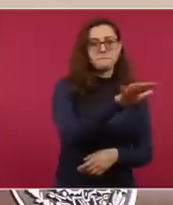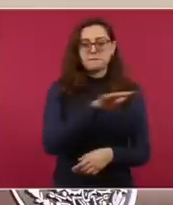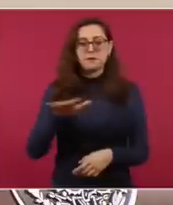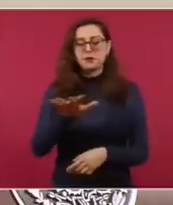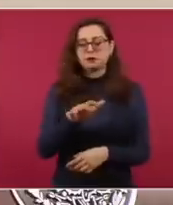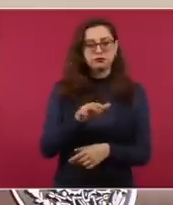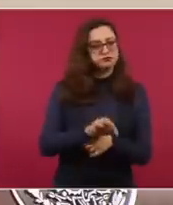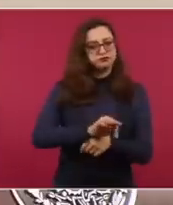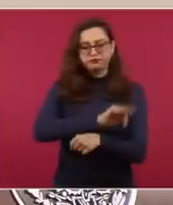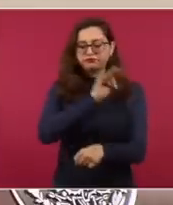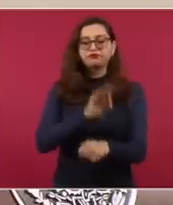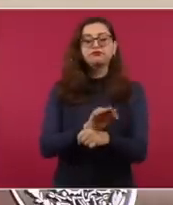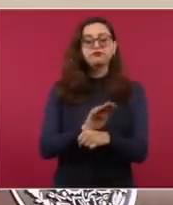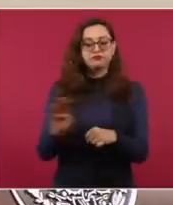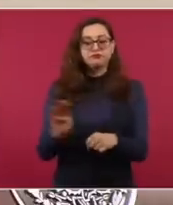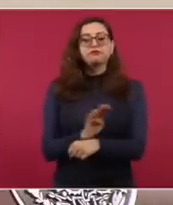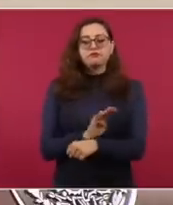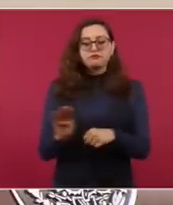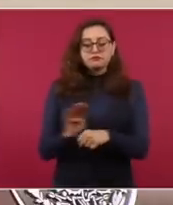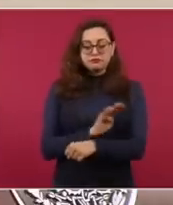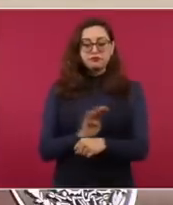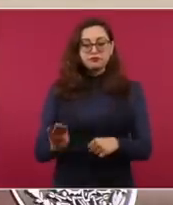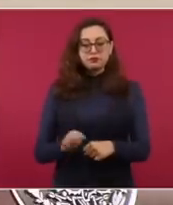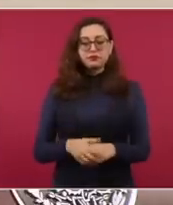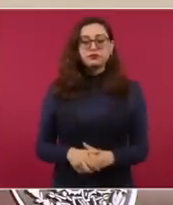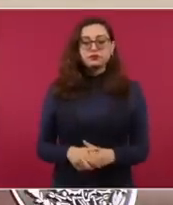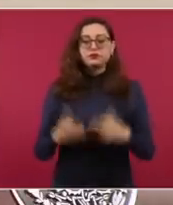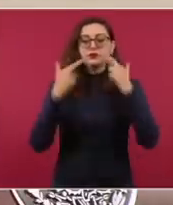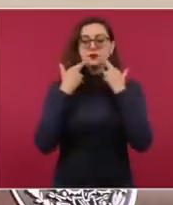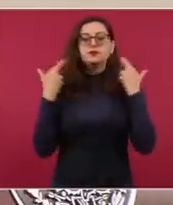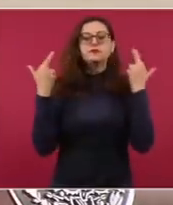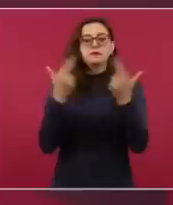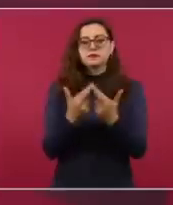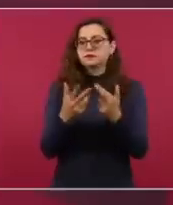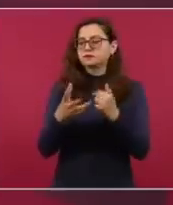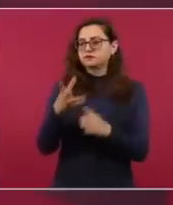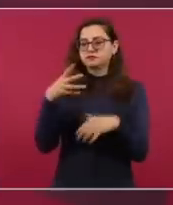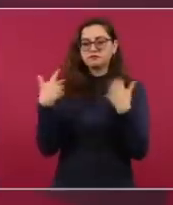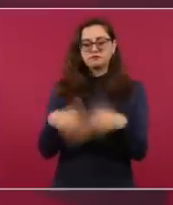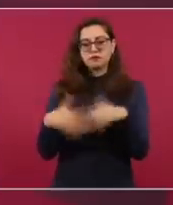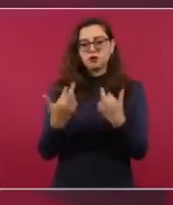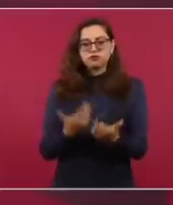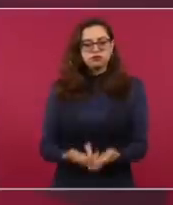Fue una reunión muy productiva y también